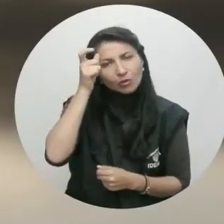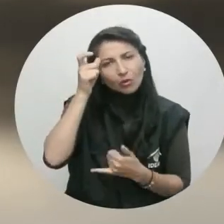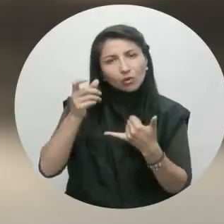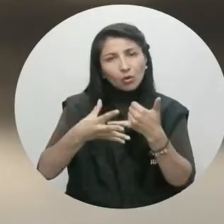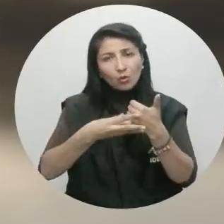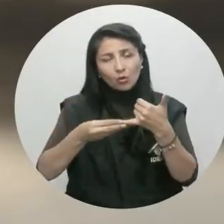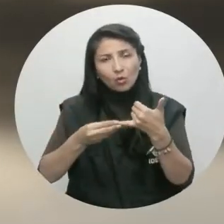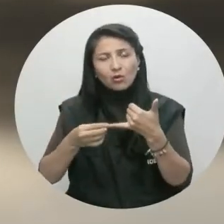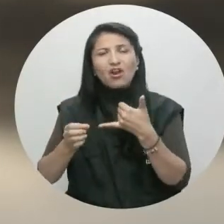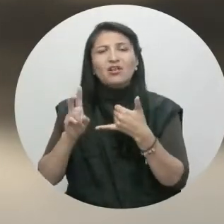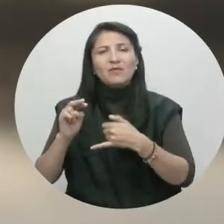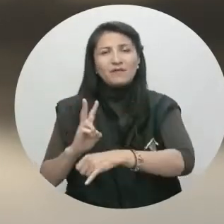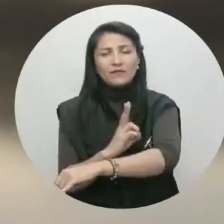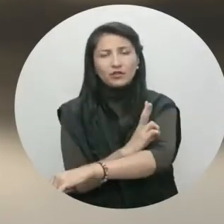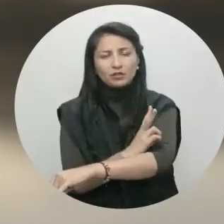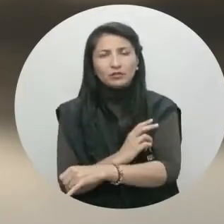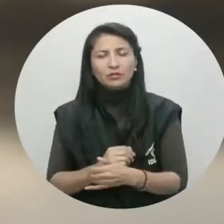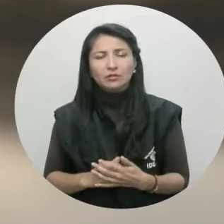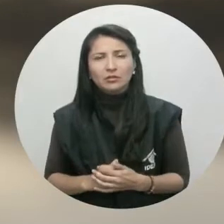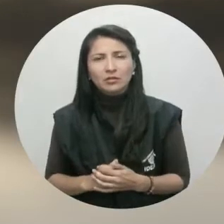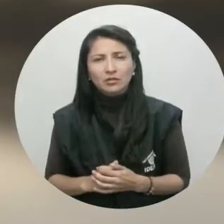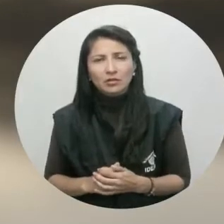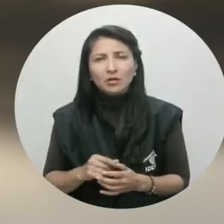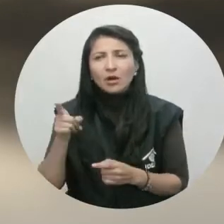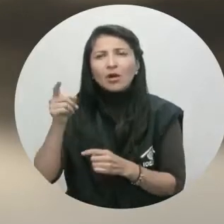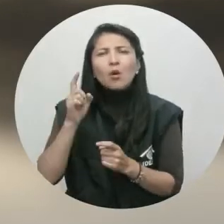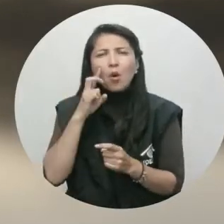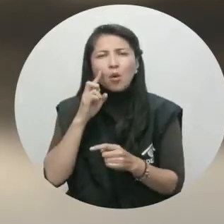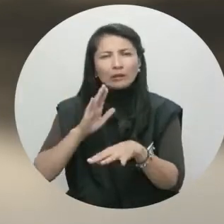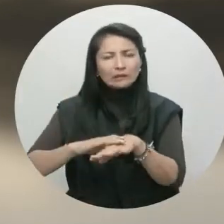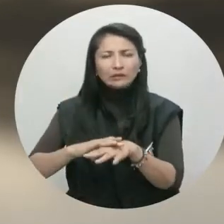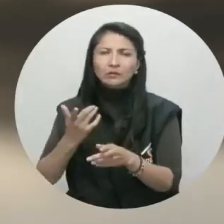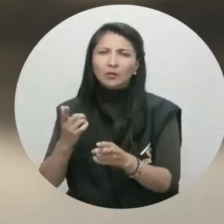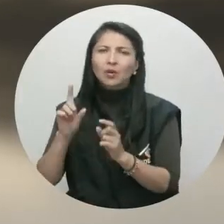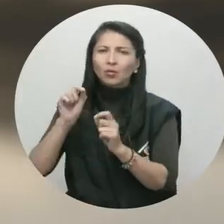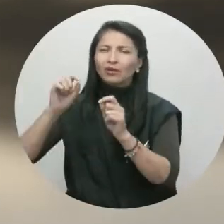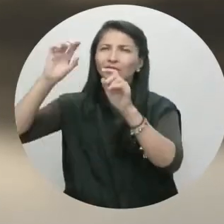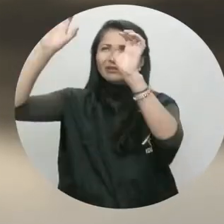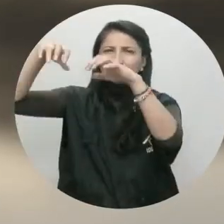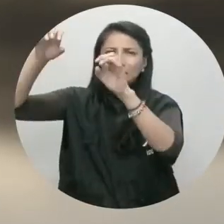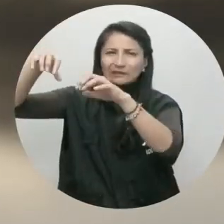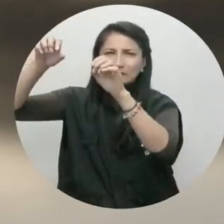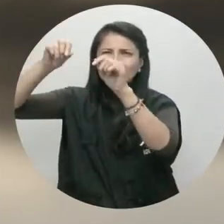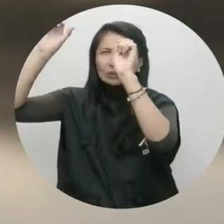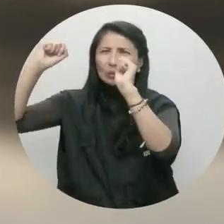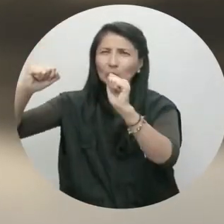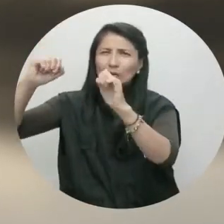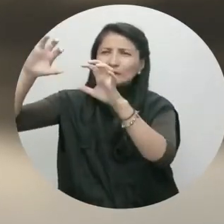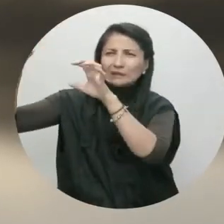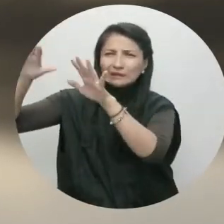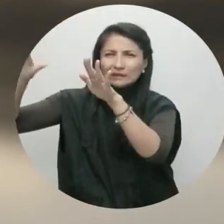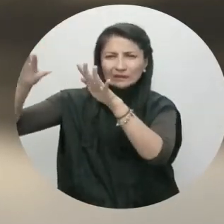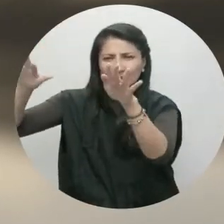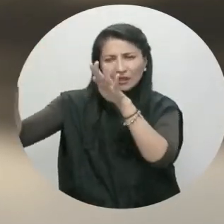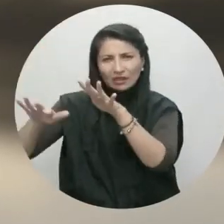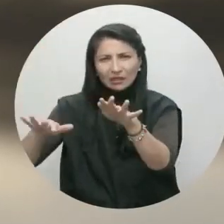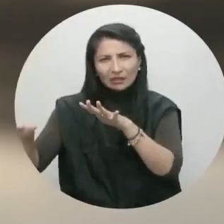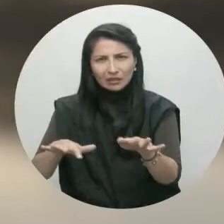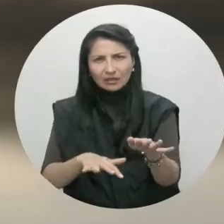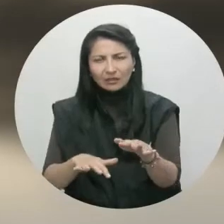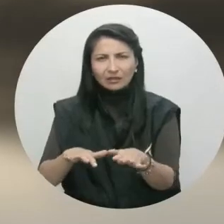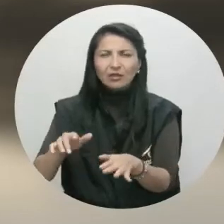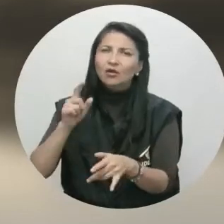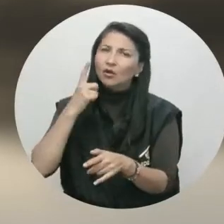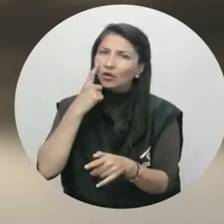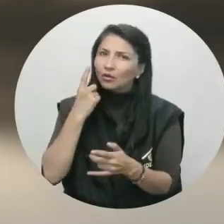Bichada. Alerta roja por alta probabilidad de deslizamientos de tierra causados por las fuertes lluvias en sectores inestables o de alta pendiente,